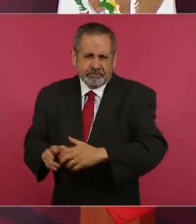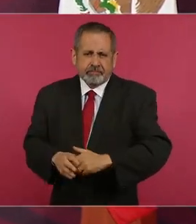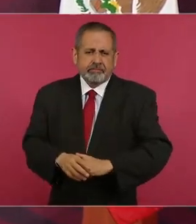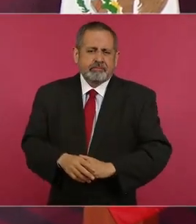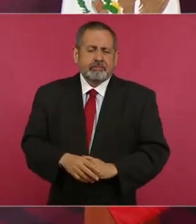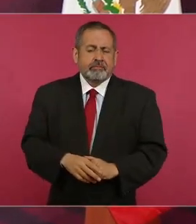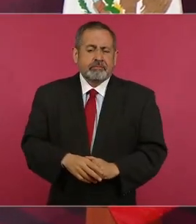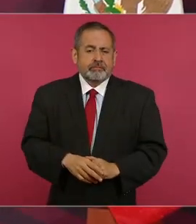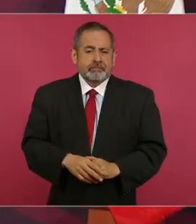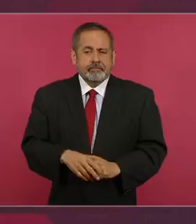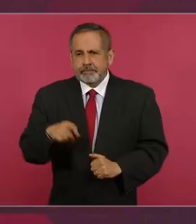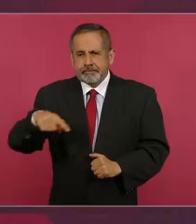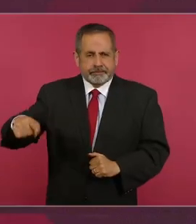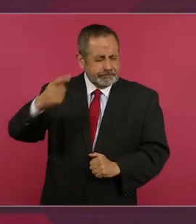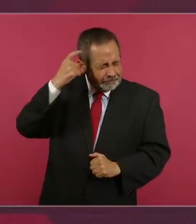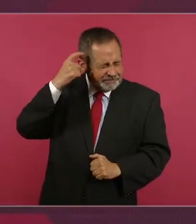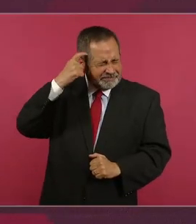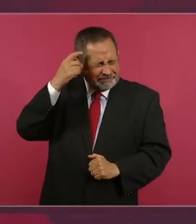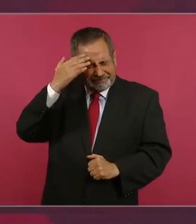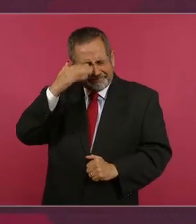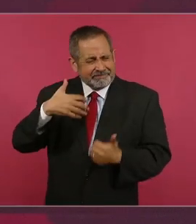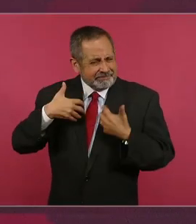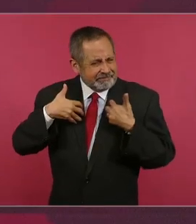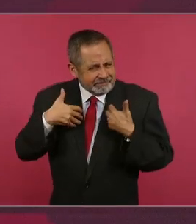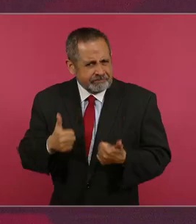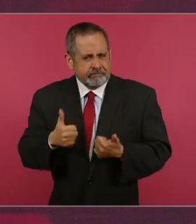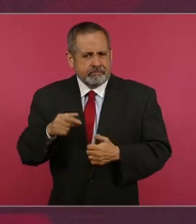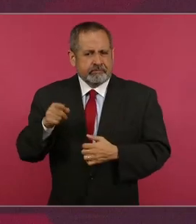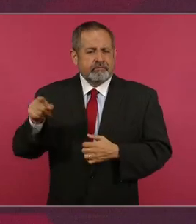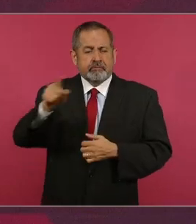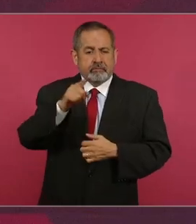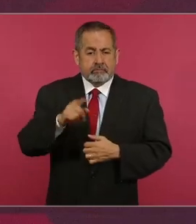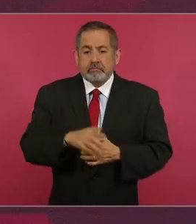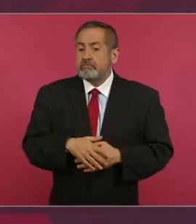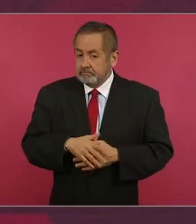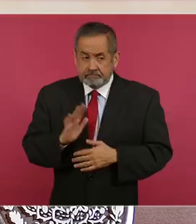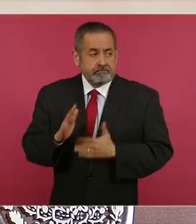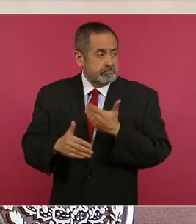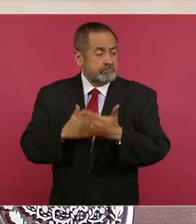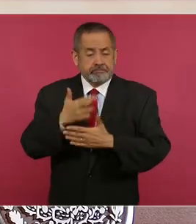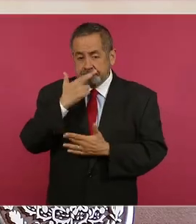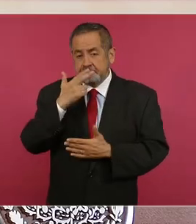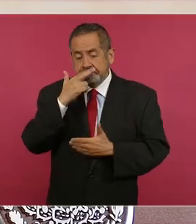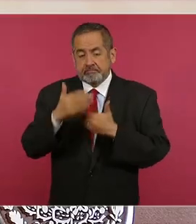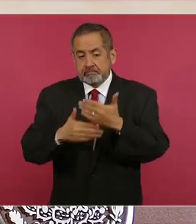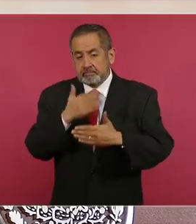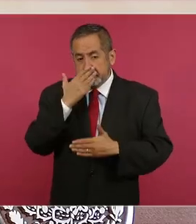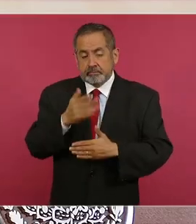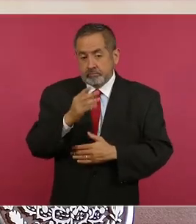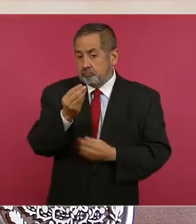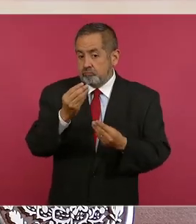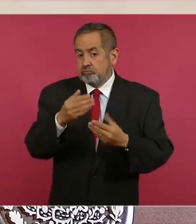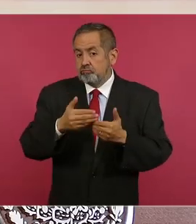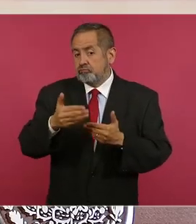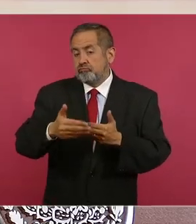creando conciencia y se ha avanzado bastante, mucho,